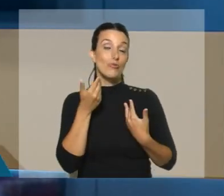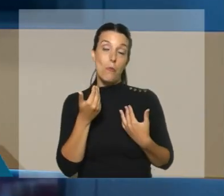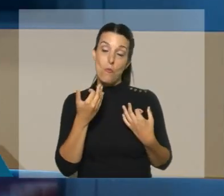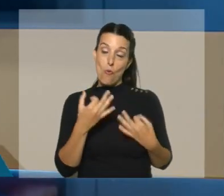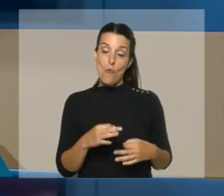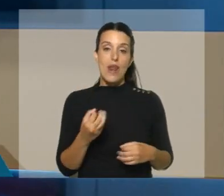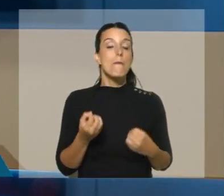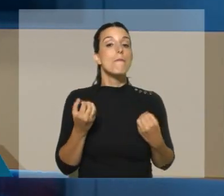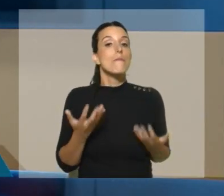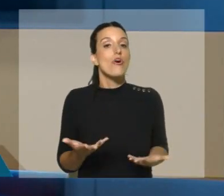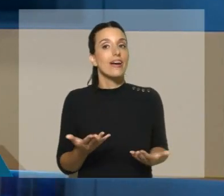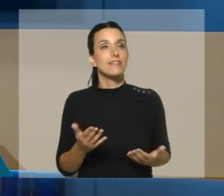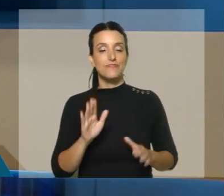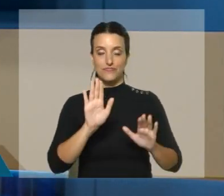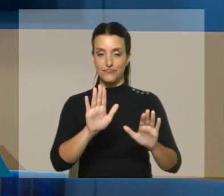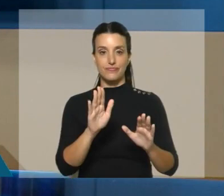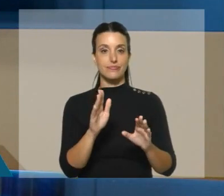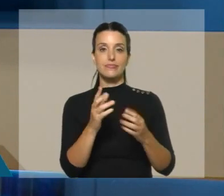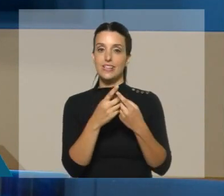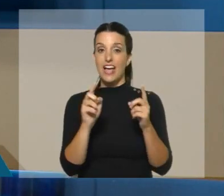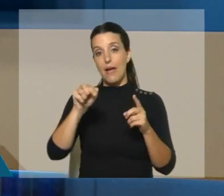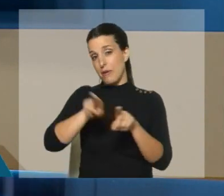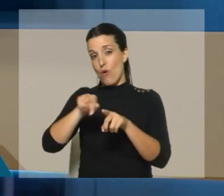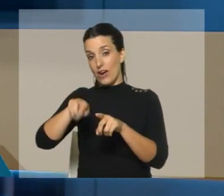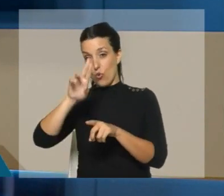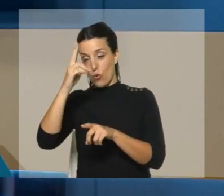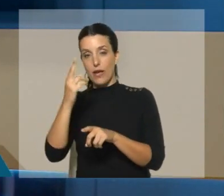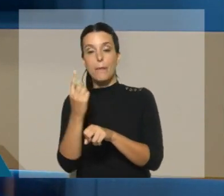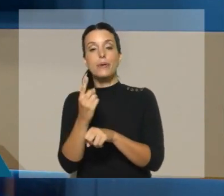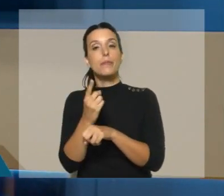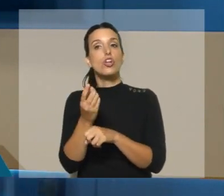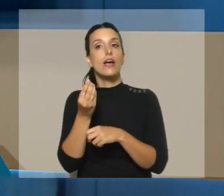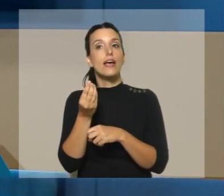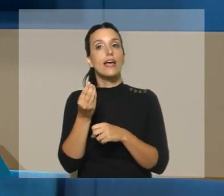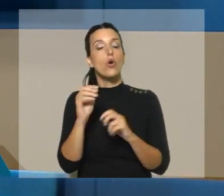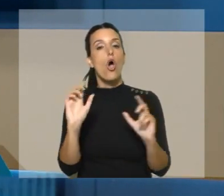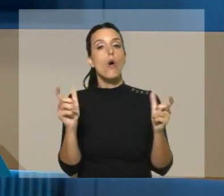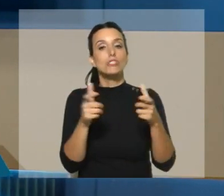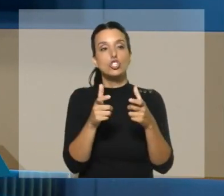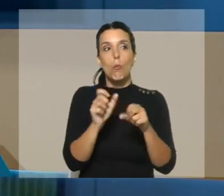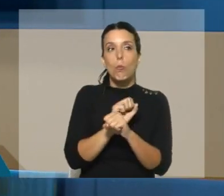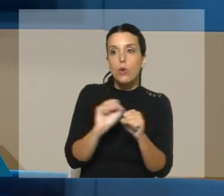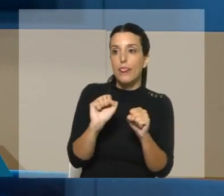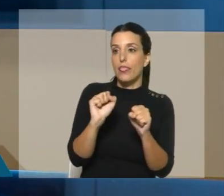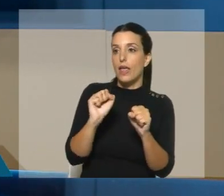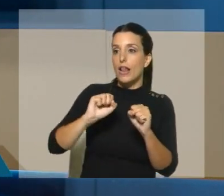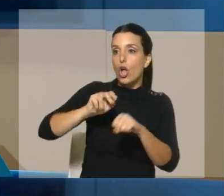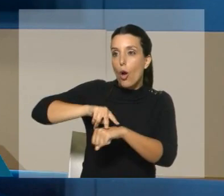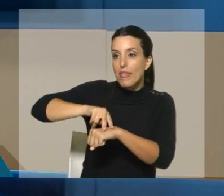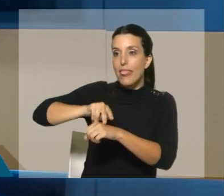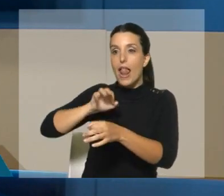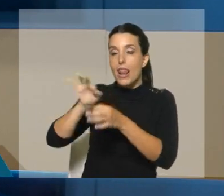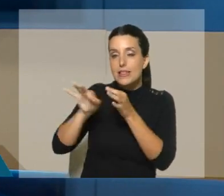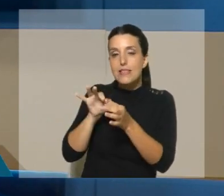porque una cosa es, al igual que aquí en nuestro país, una cosa es el trabajo que puede hacer una comisión investigadora, un comité